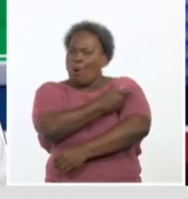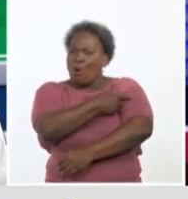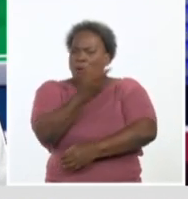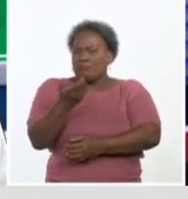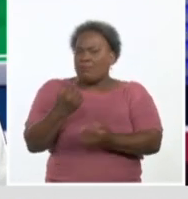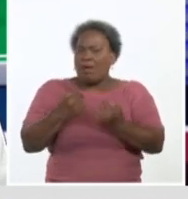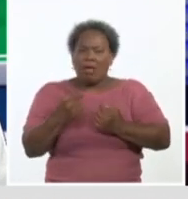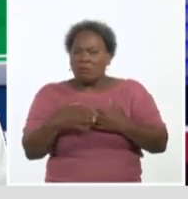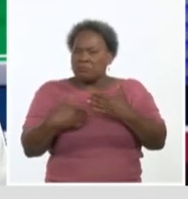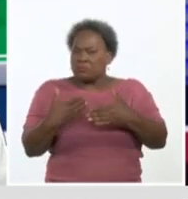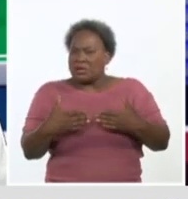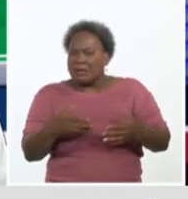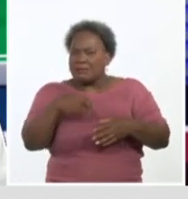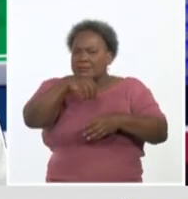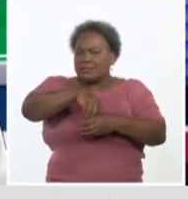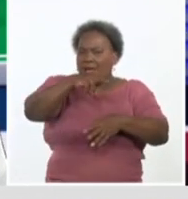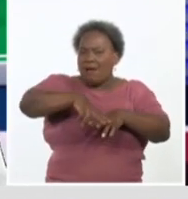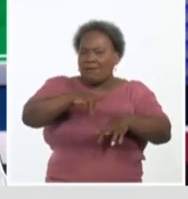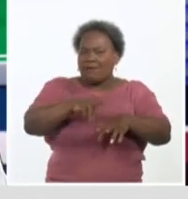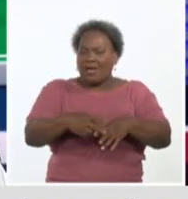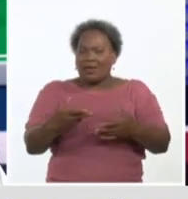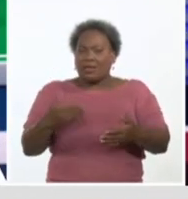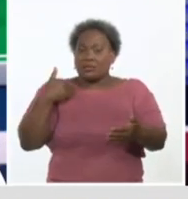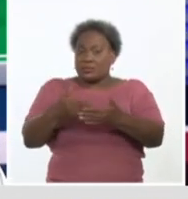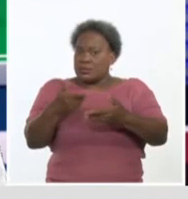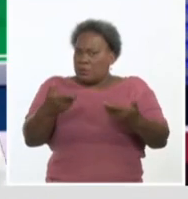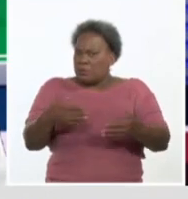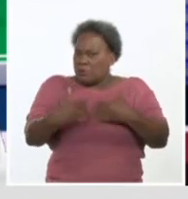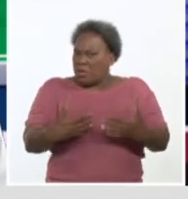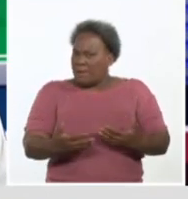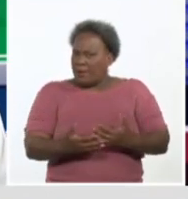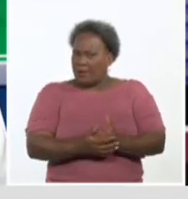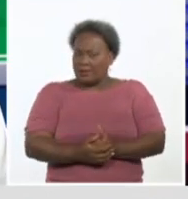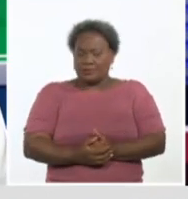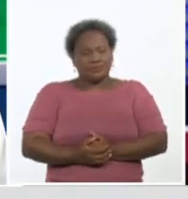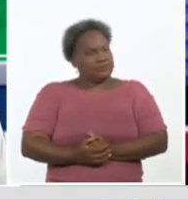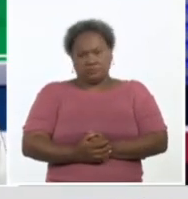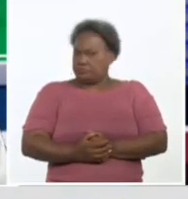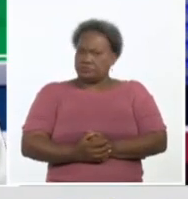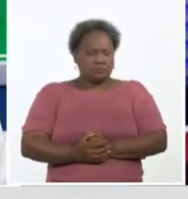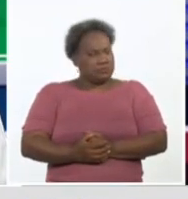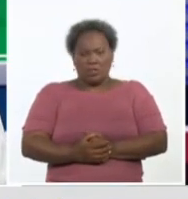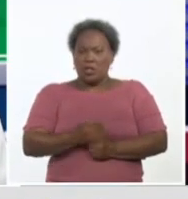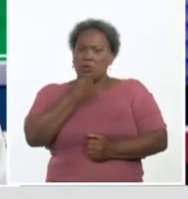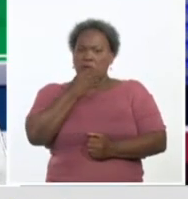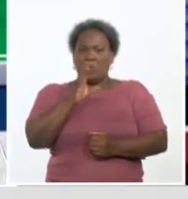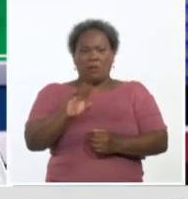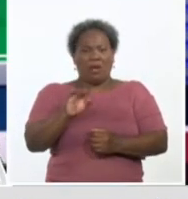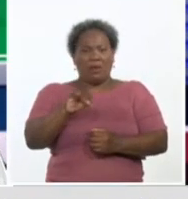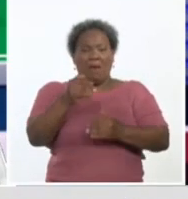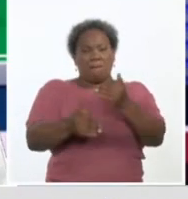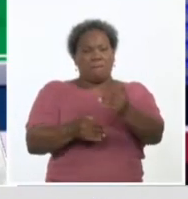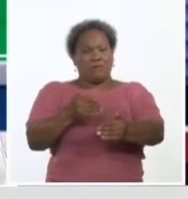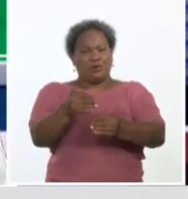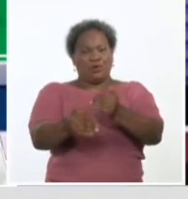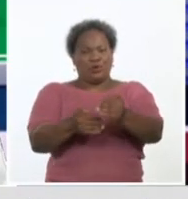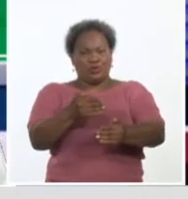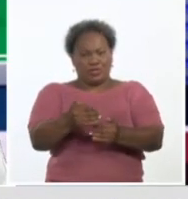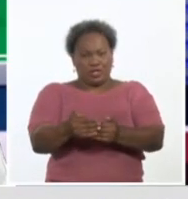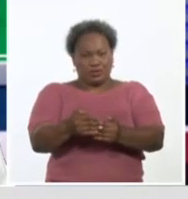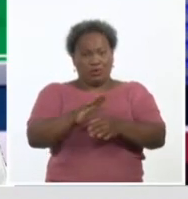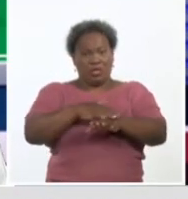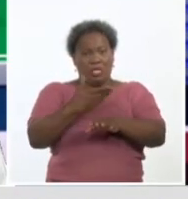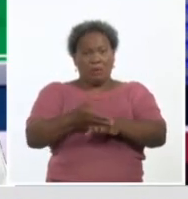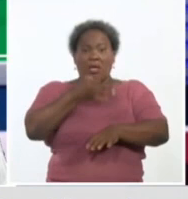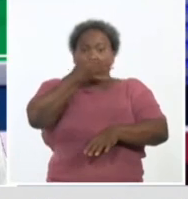en la capital del país hasta este momento? A ver, no podemos hablar de contratiempos. Tenemos que hablar de un proceso al que después me puedo referir con más